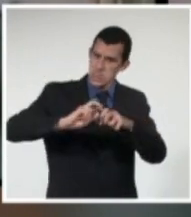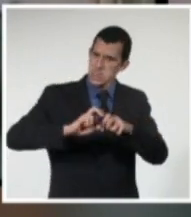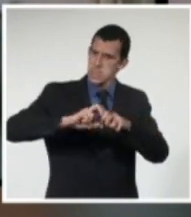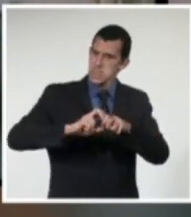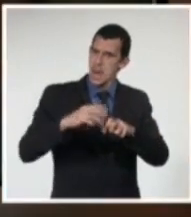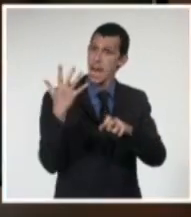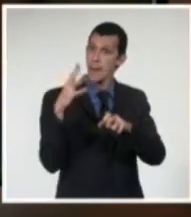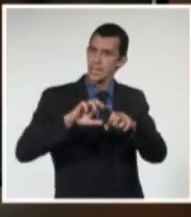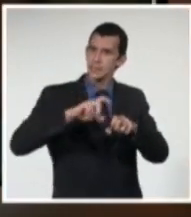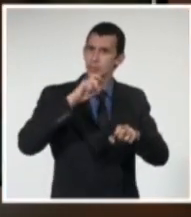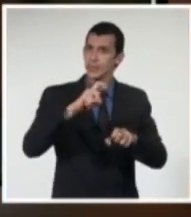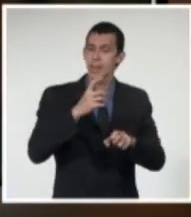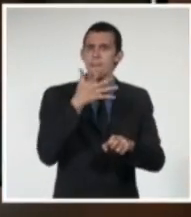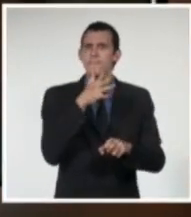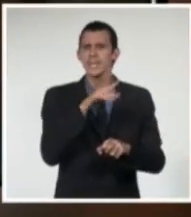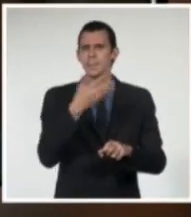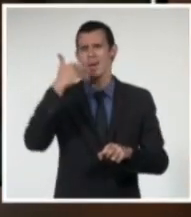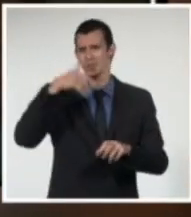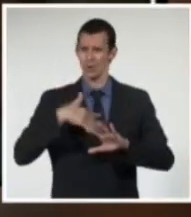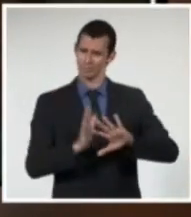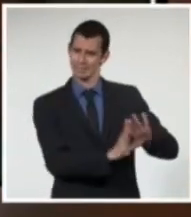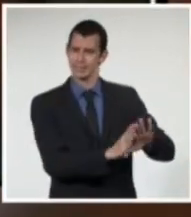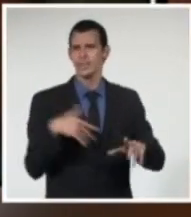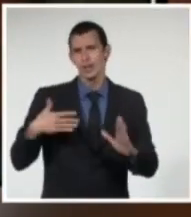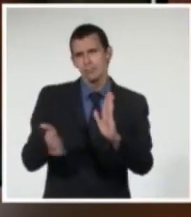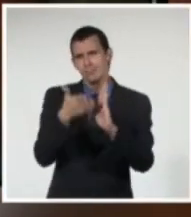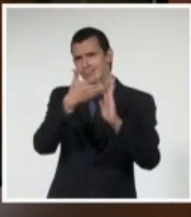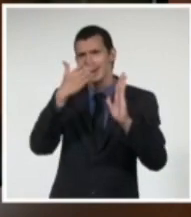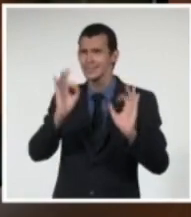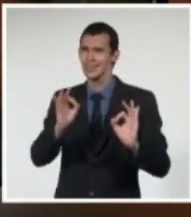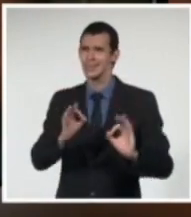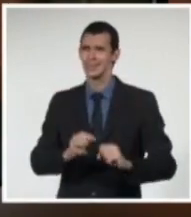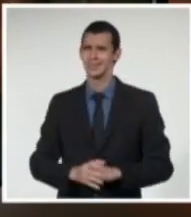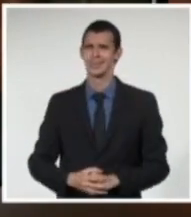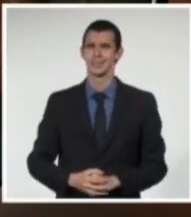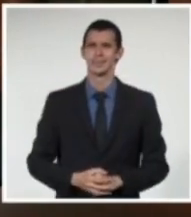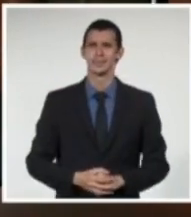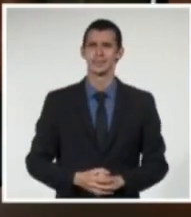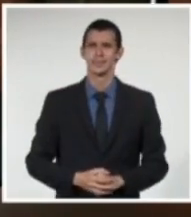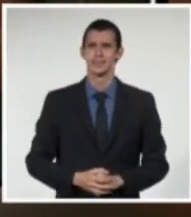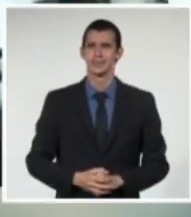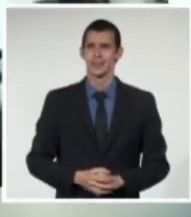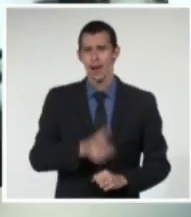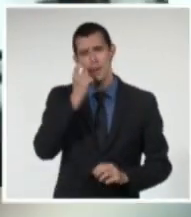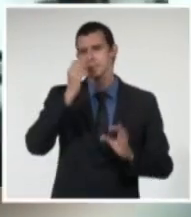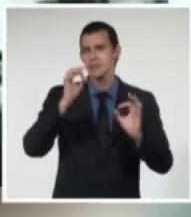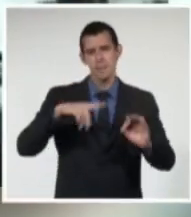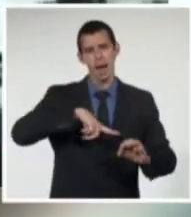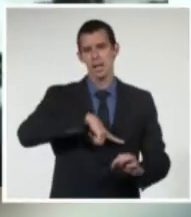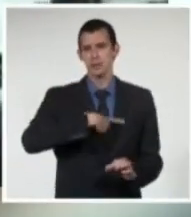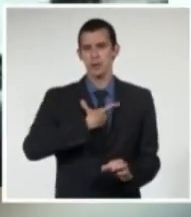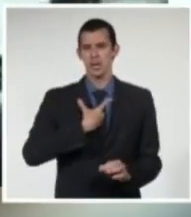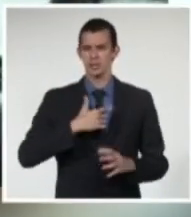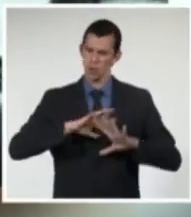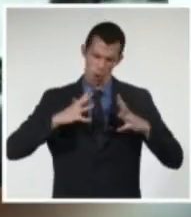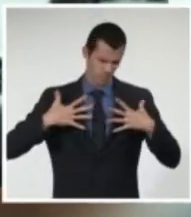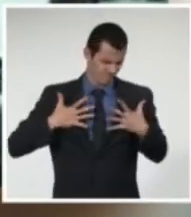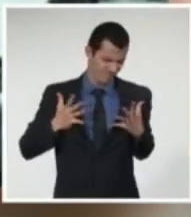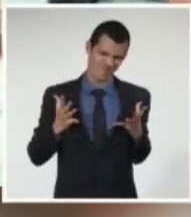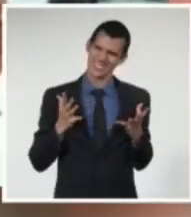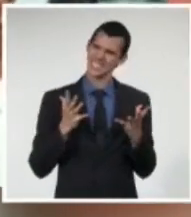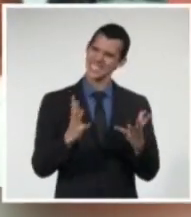Mira ahí. Y es que desdoblarse en cada interpretación era su razón de ser. Personajes fuertes,